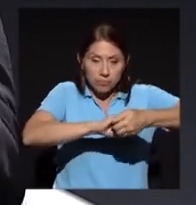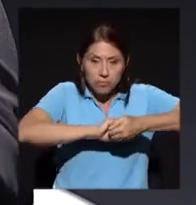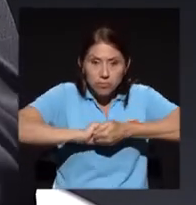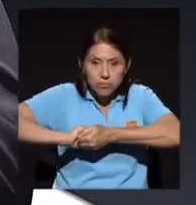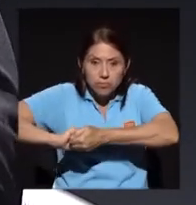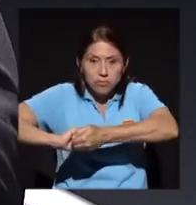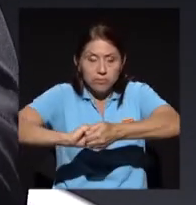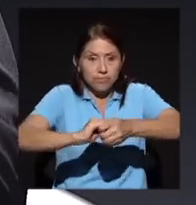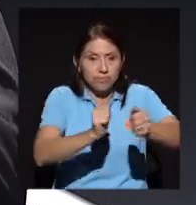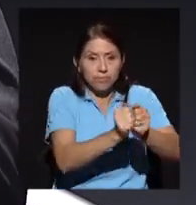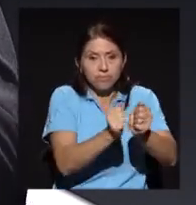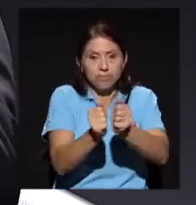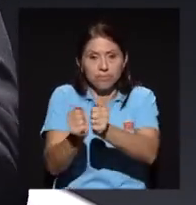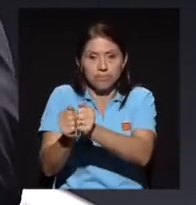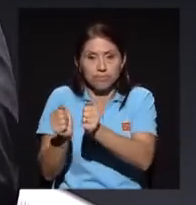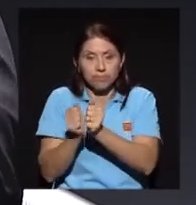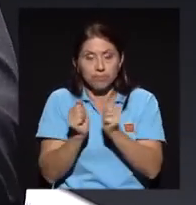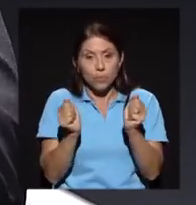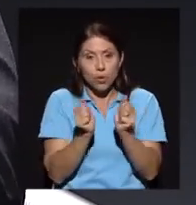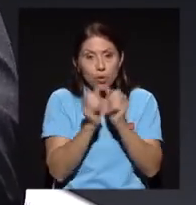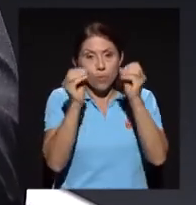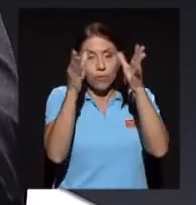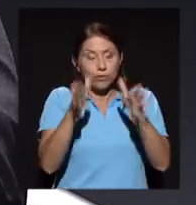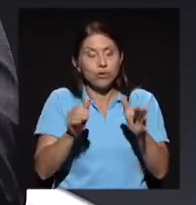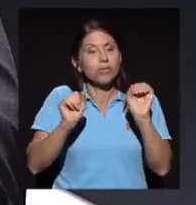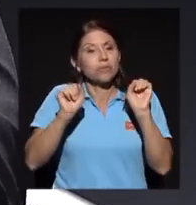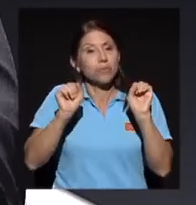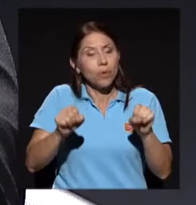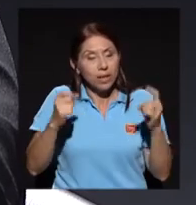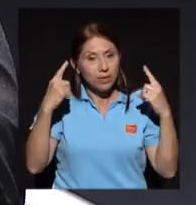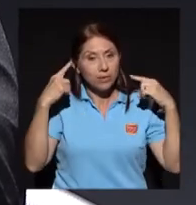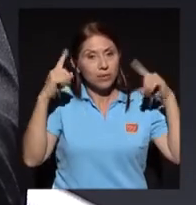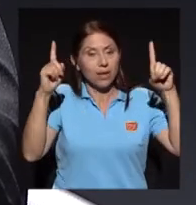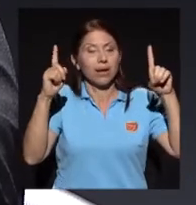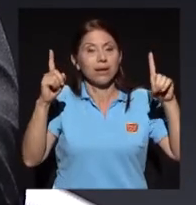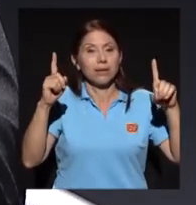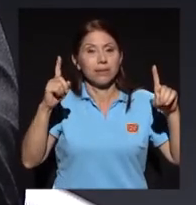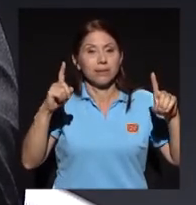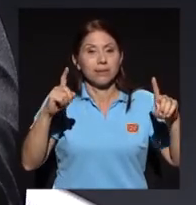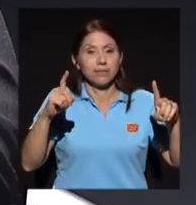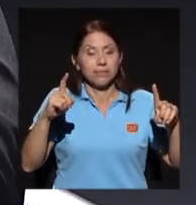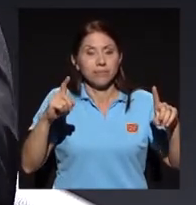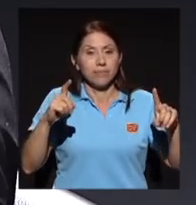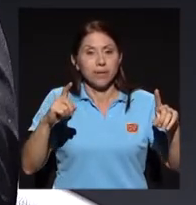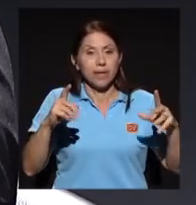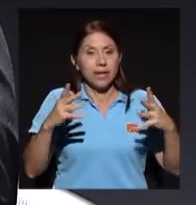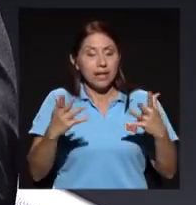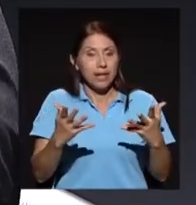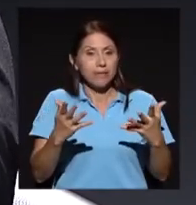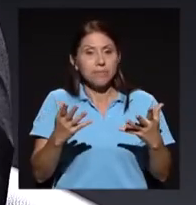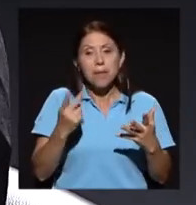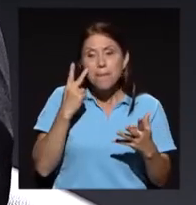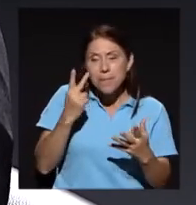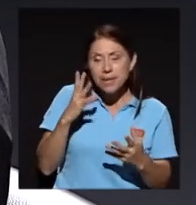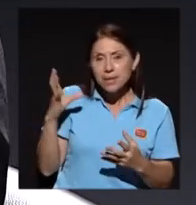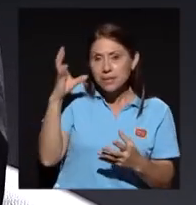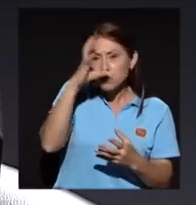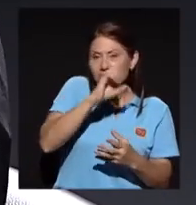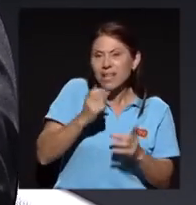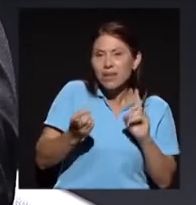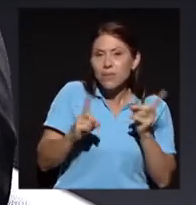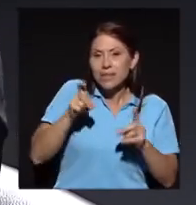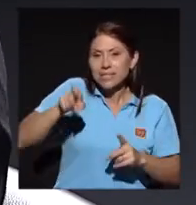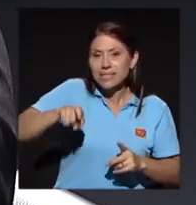profesores llegar más cerca de las necesidades del Estado y a su vez del Estado